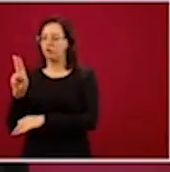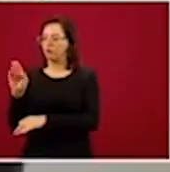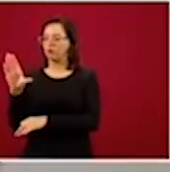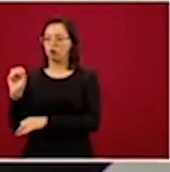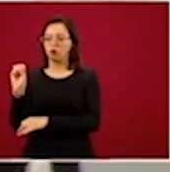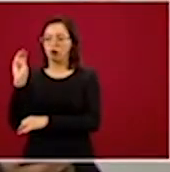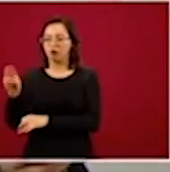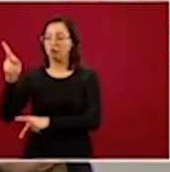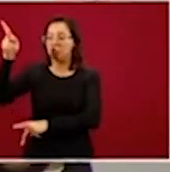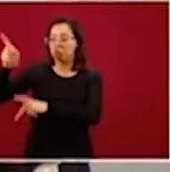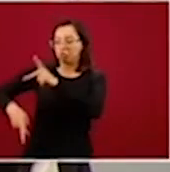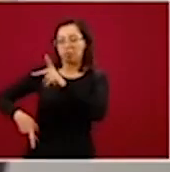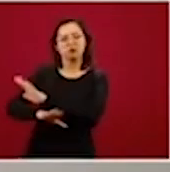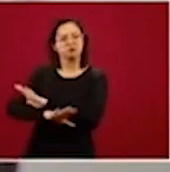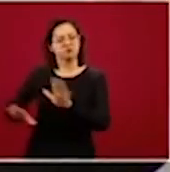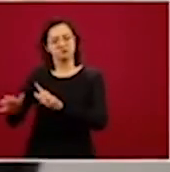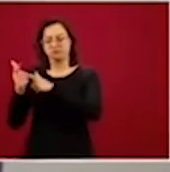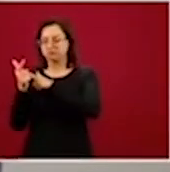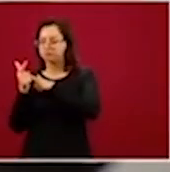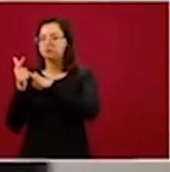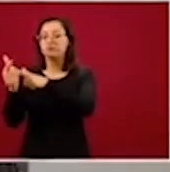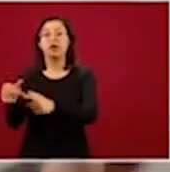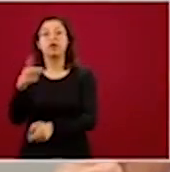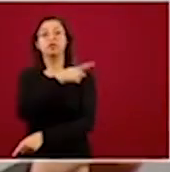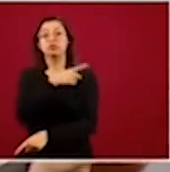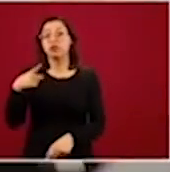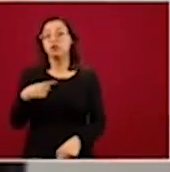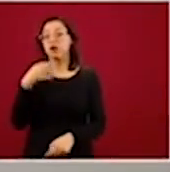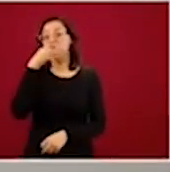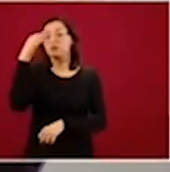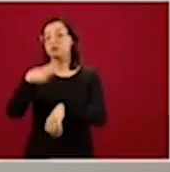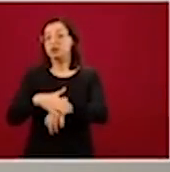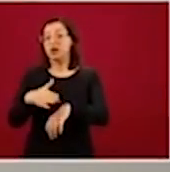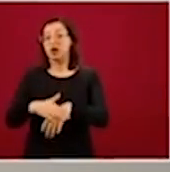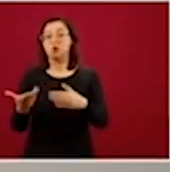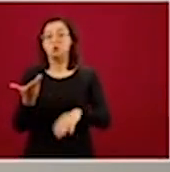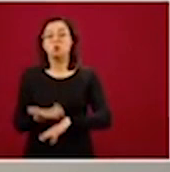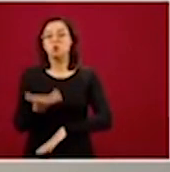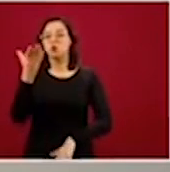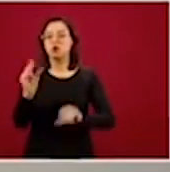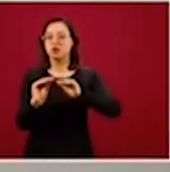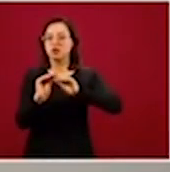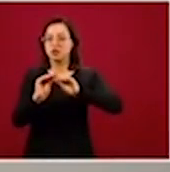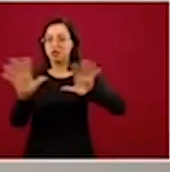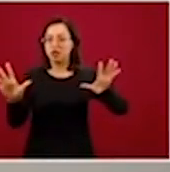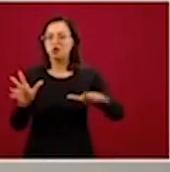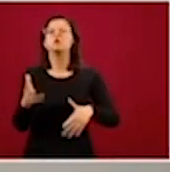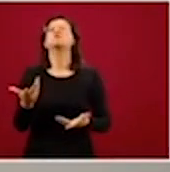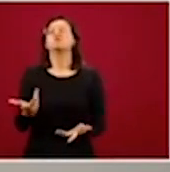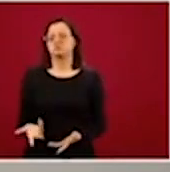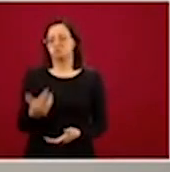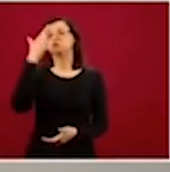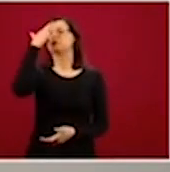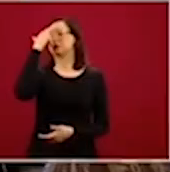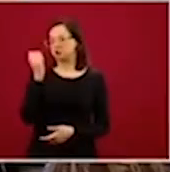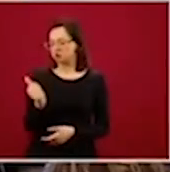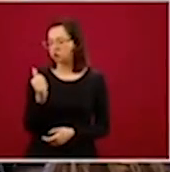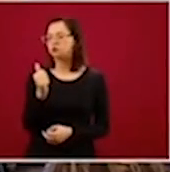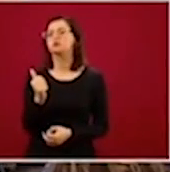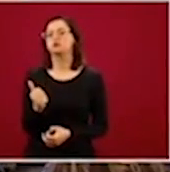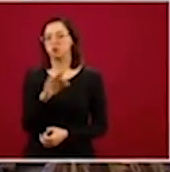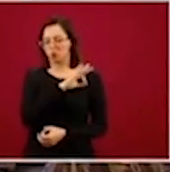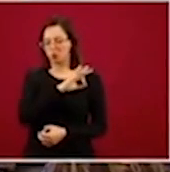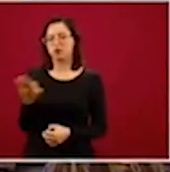suspende ningún tratamiento y lo quiero dejar extraordinariamente claro, nos parece absolutamente legítima y respetable y